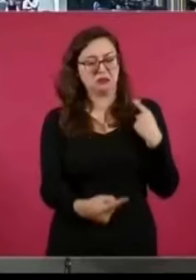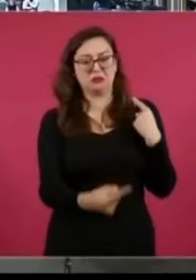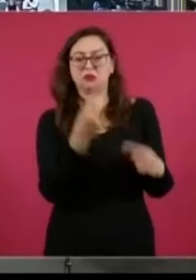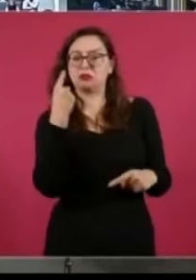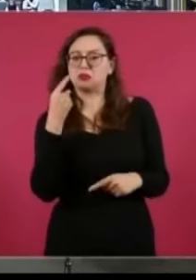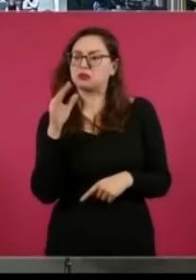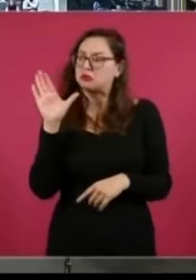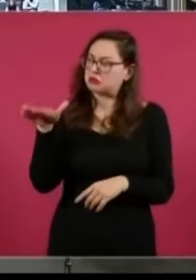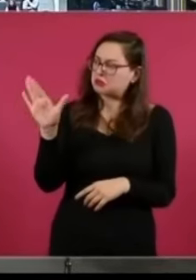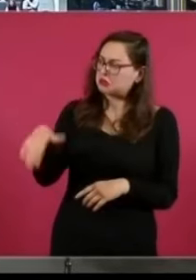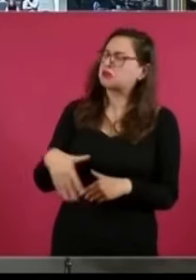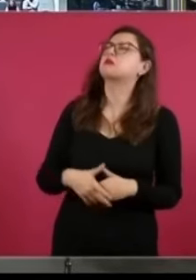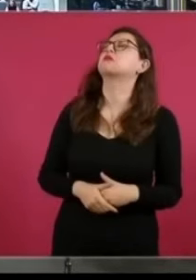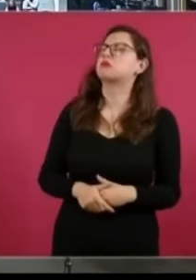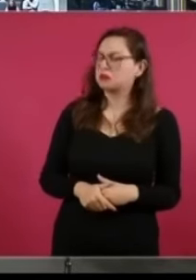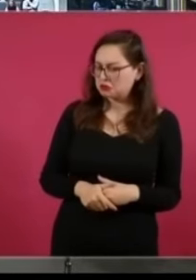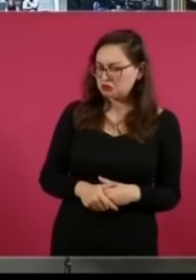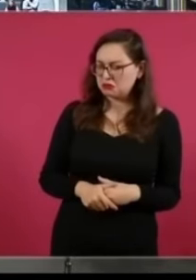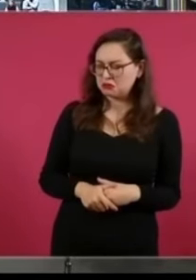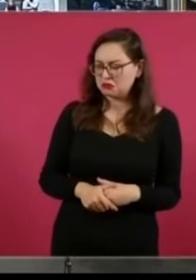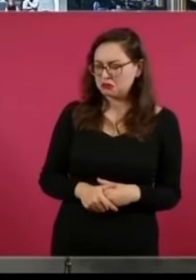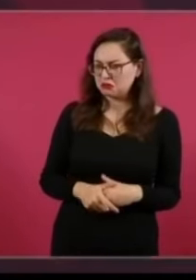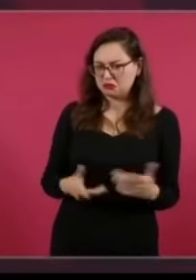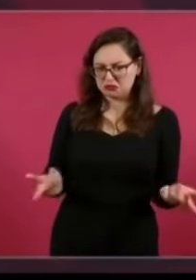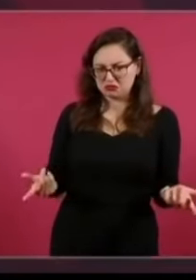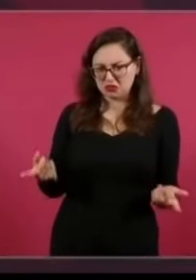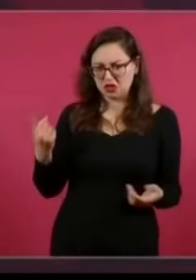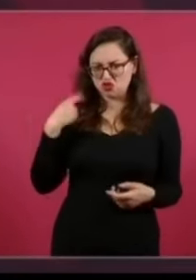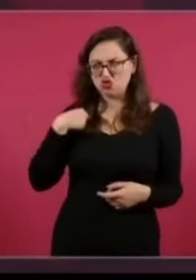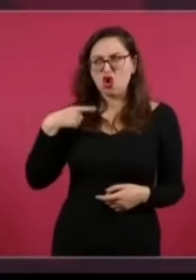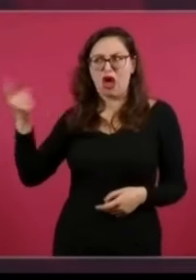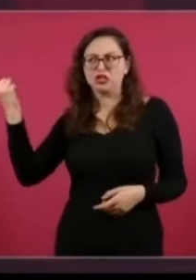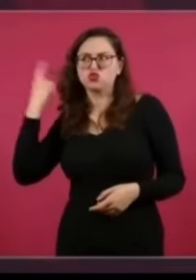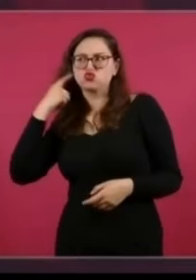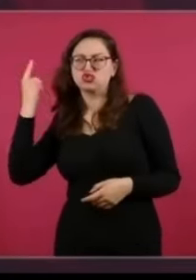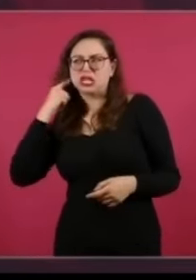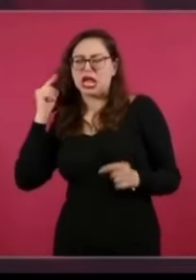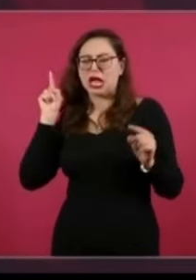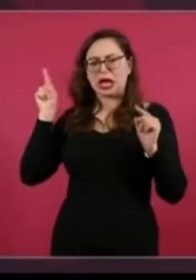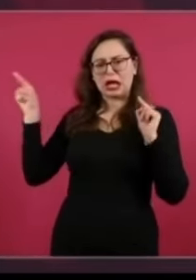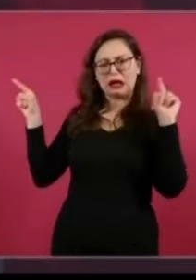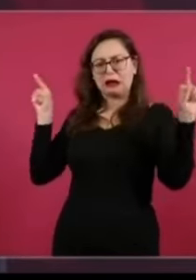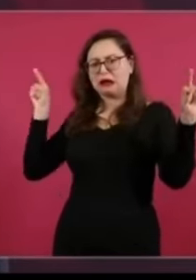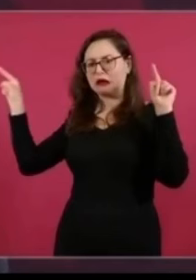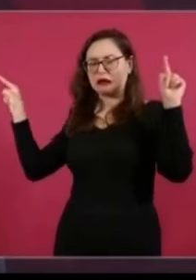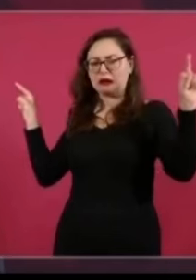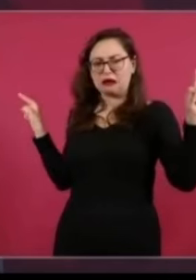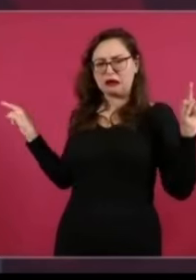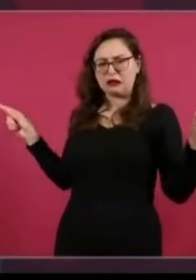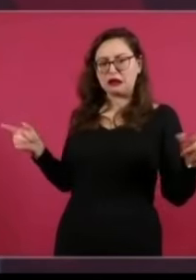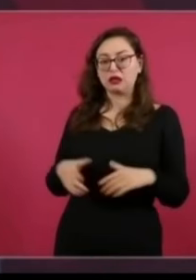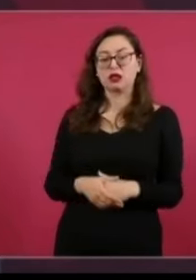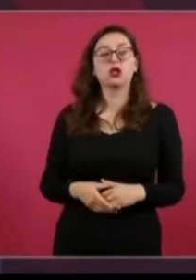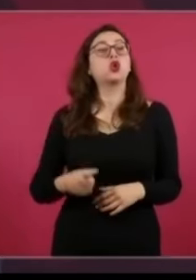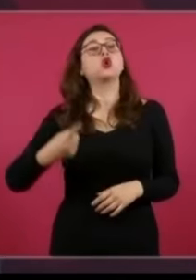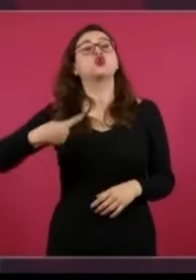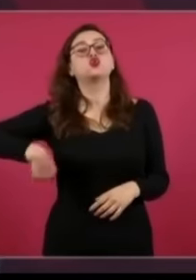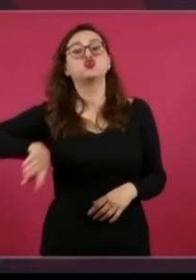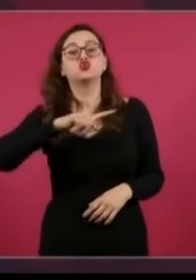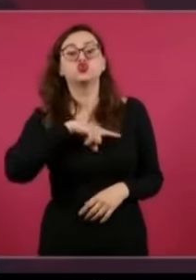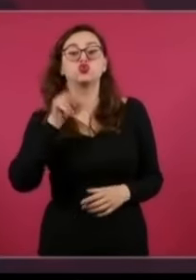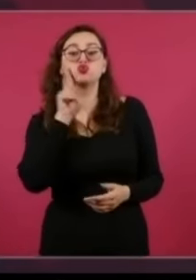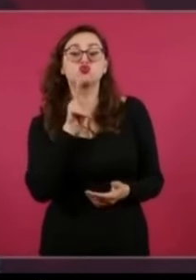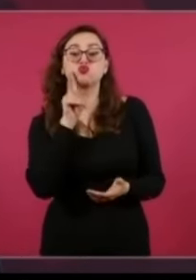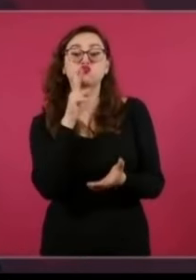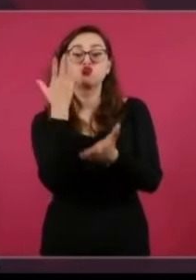absoluta reserva en lo consertiente a las declaraciones y datos suministrados por los contribuyentes. Entonces, así que ahí sí